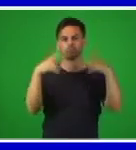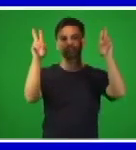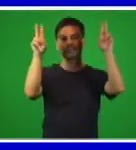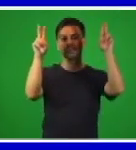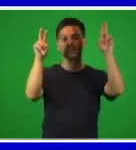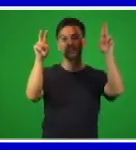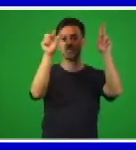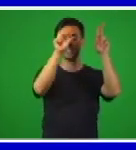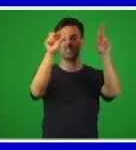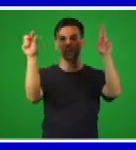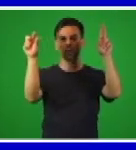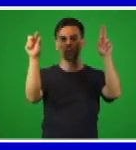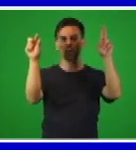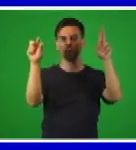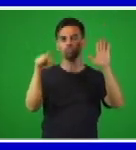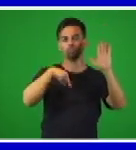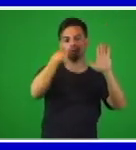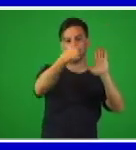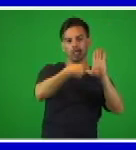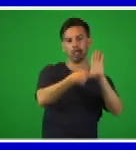el contenido de la lectura.